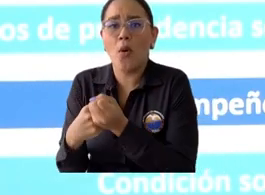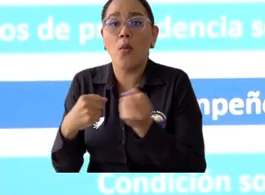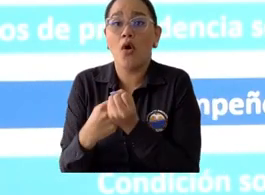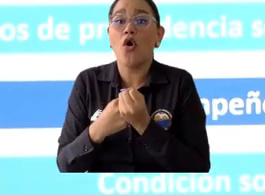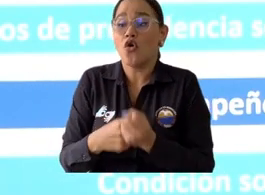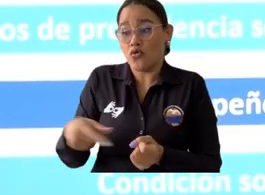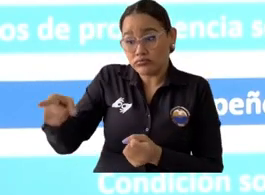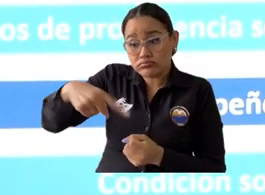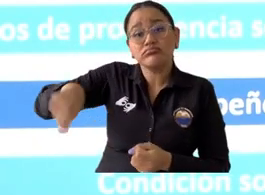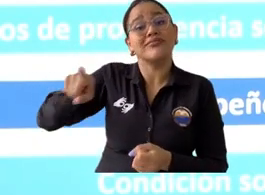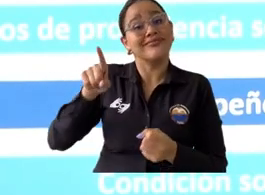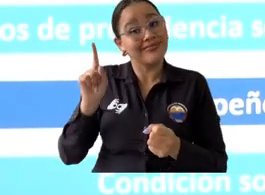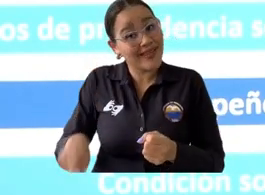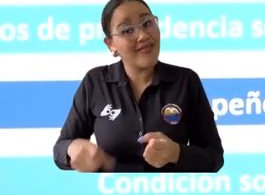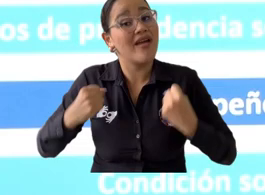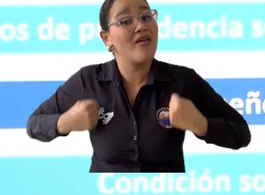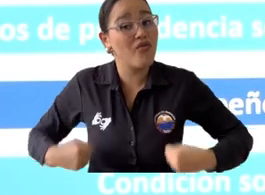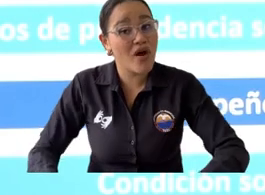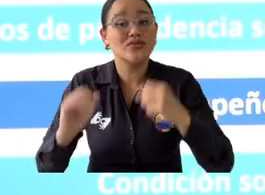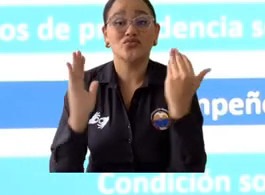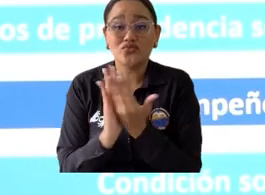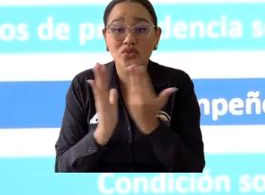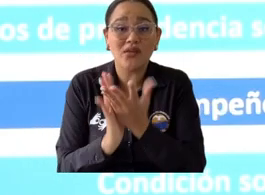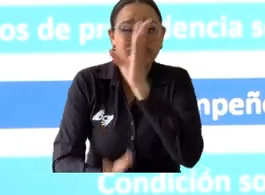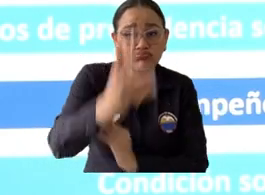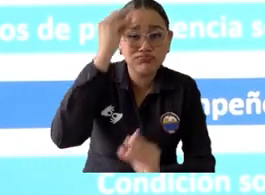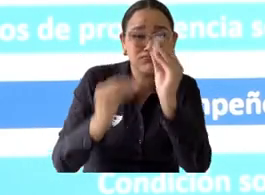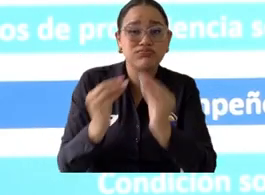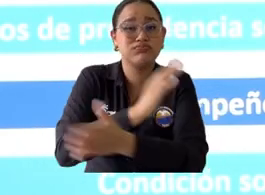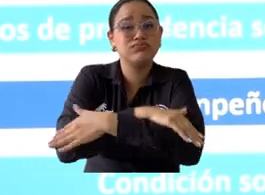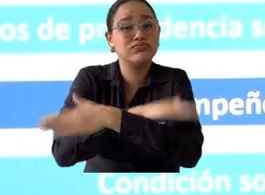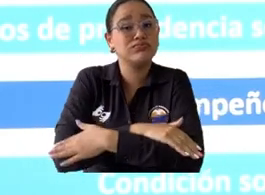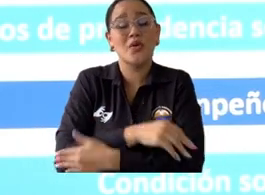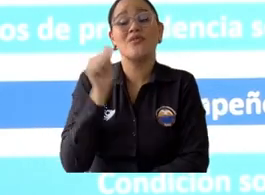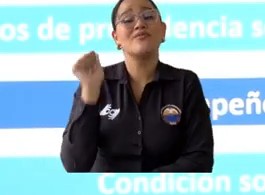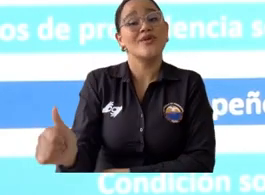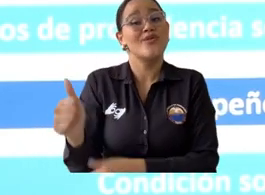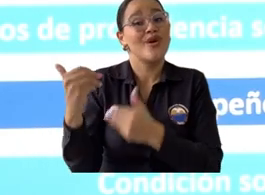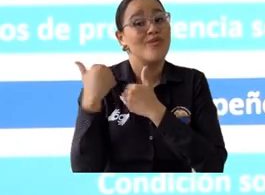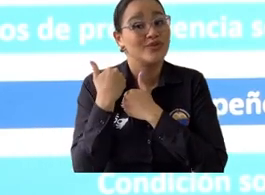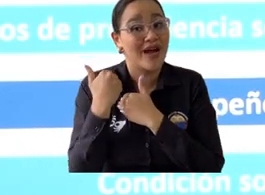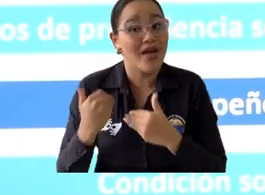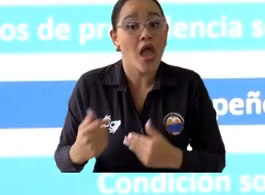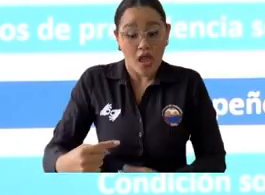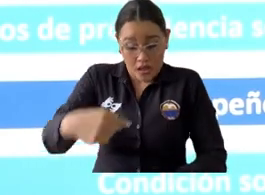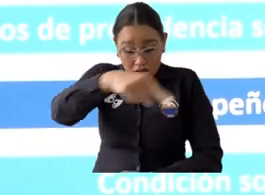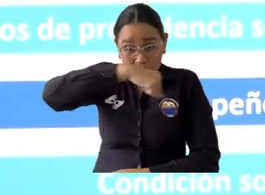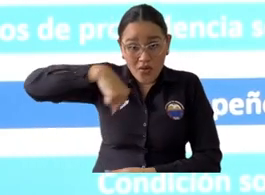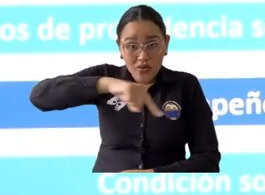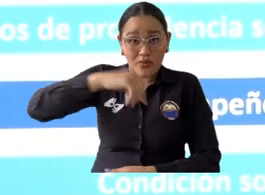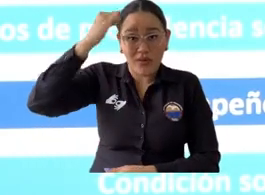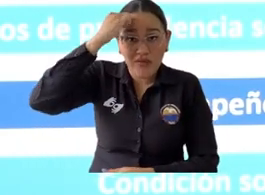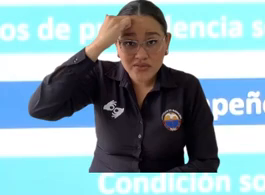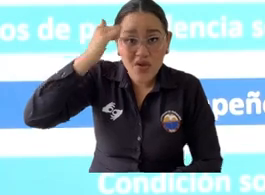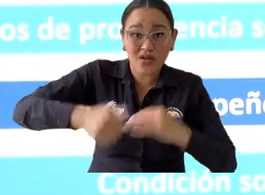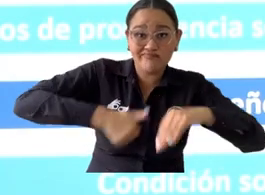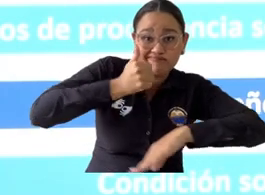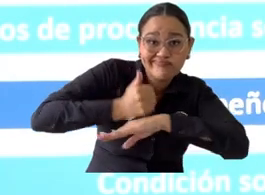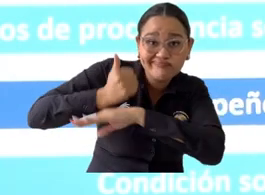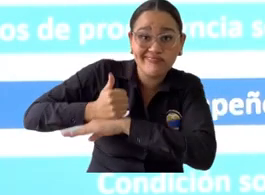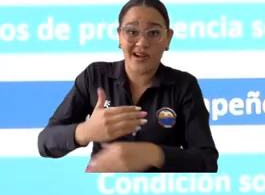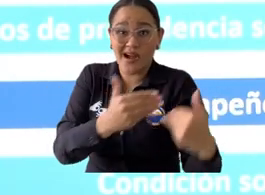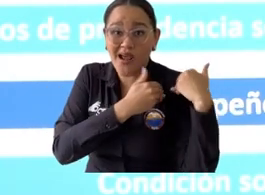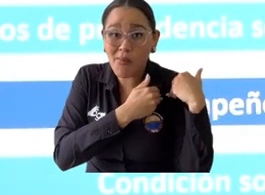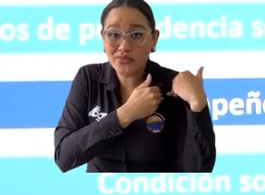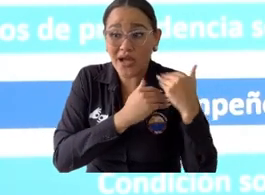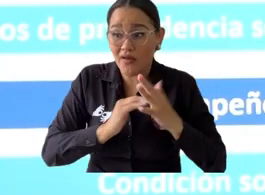exitosamente para ser un buen ser humano y para luego ejercer una profesión con dignidad depende de ustedes no es solo un trabajo de la universidad ni de